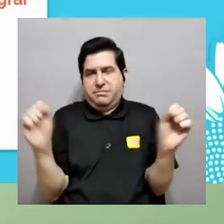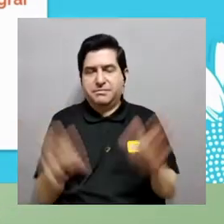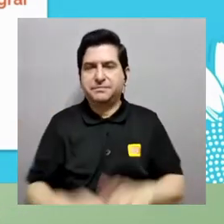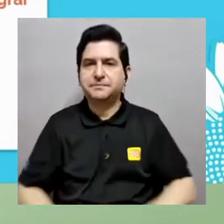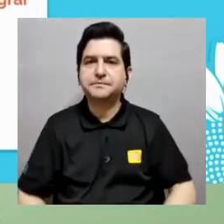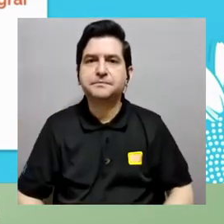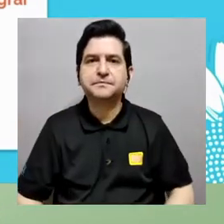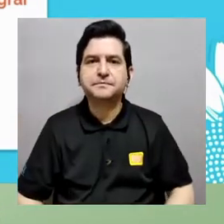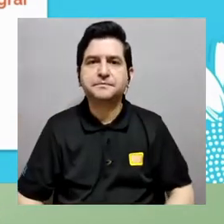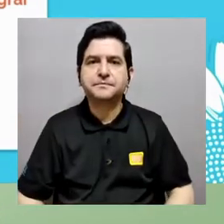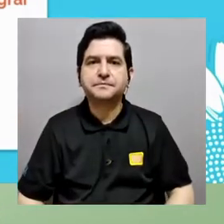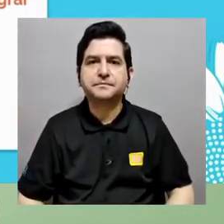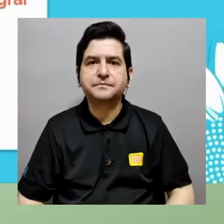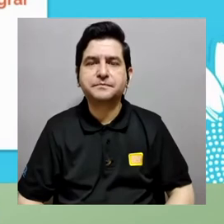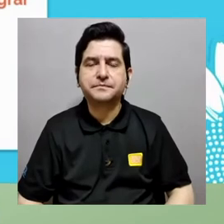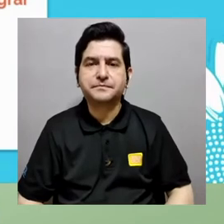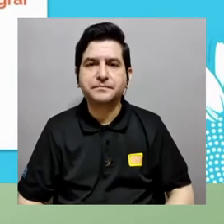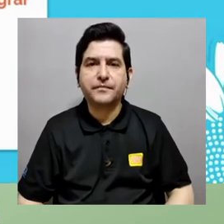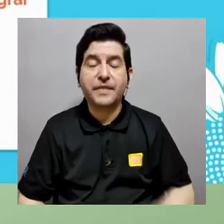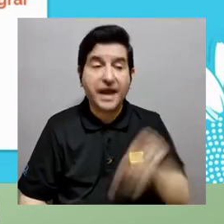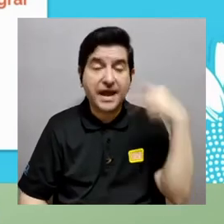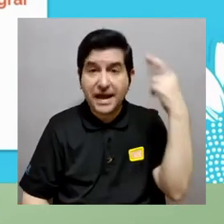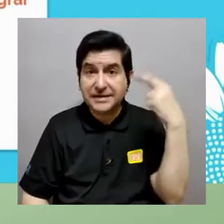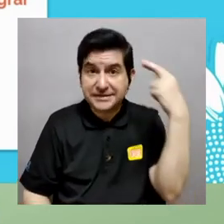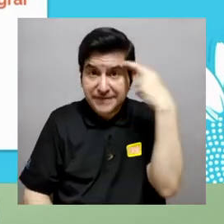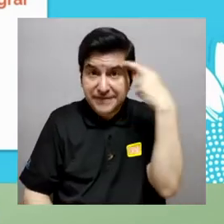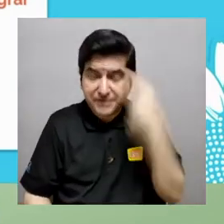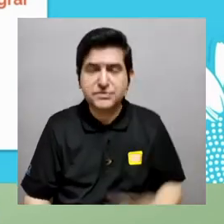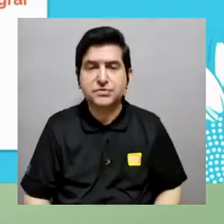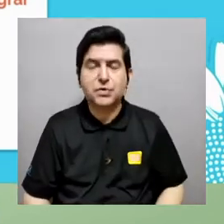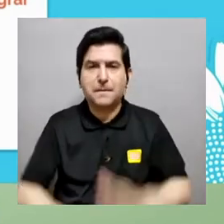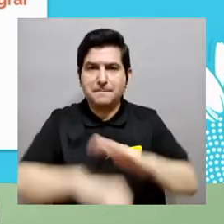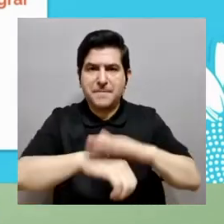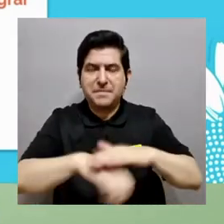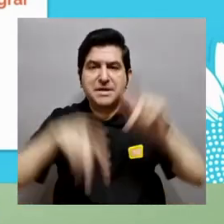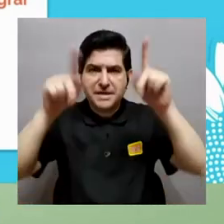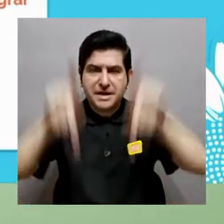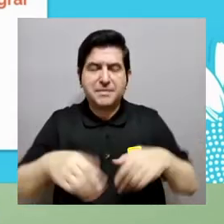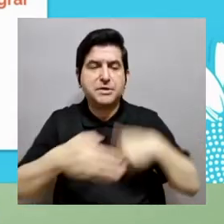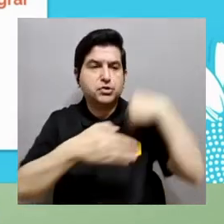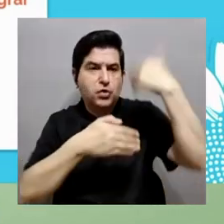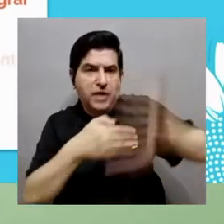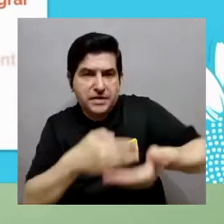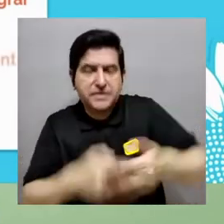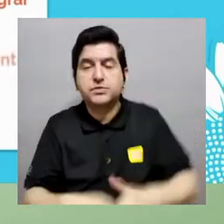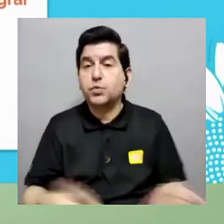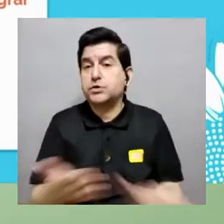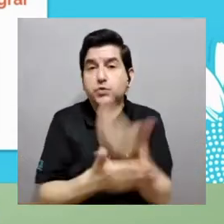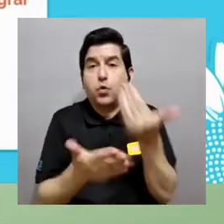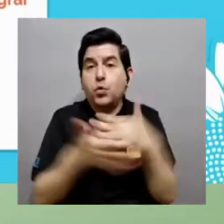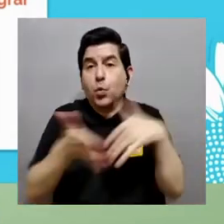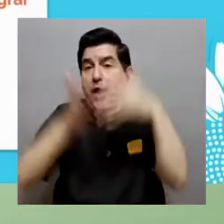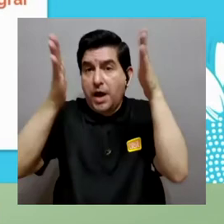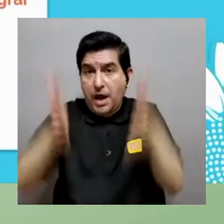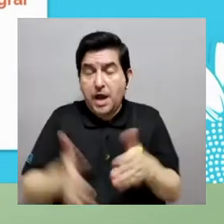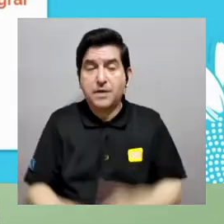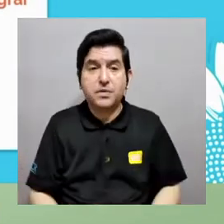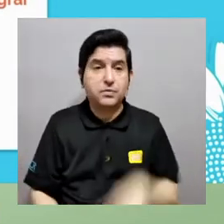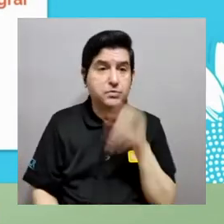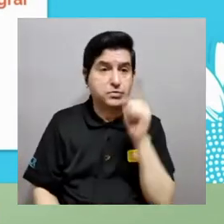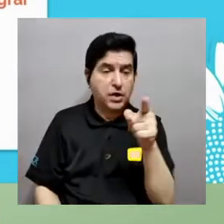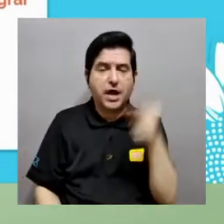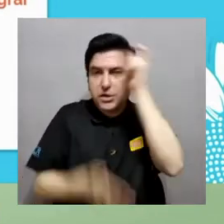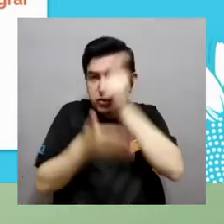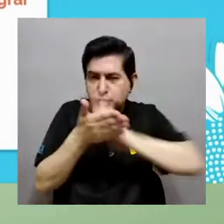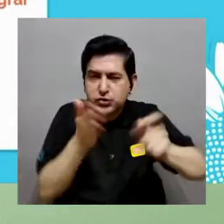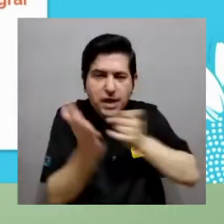los recursos para comprar uno era simplemente imposible este y para esto podemos facilitar a la gente que